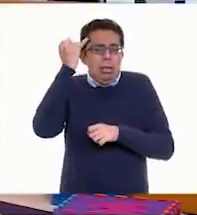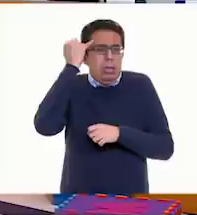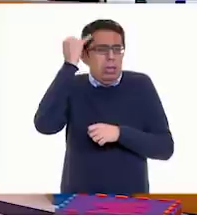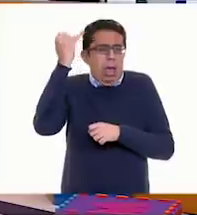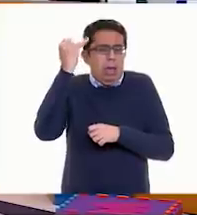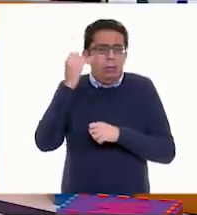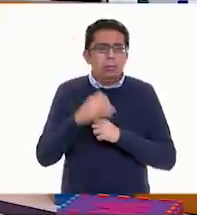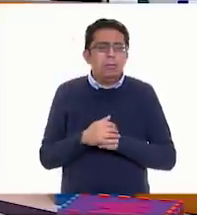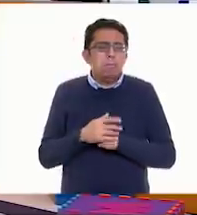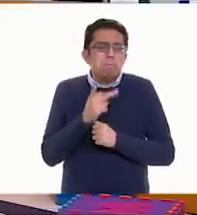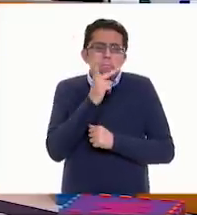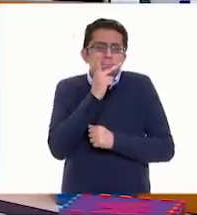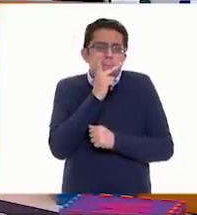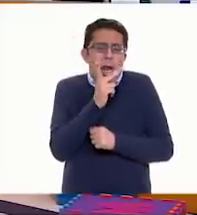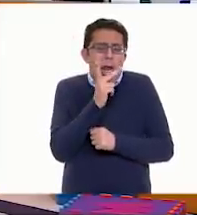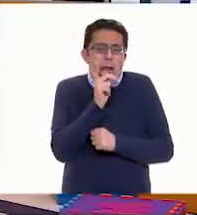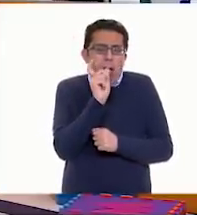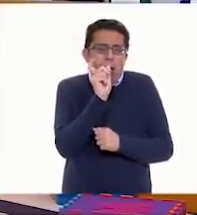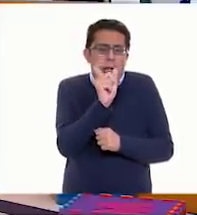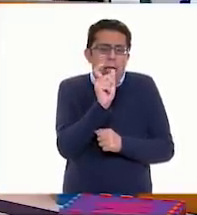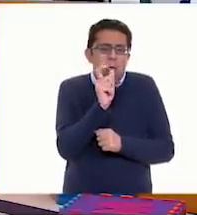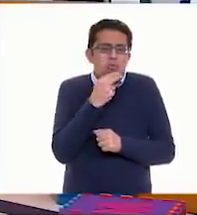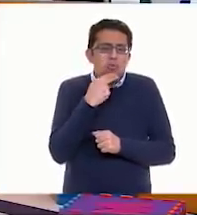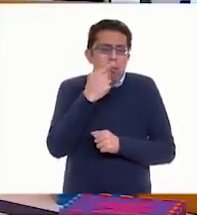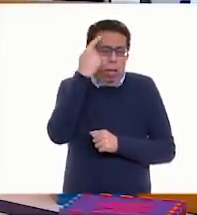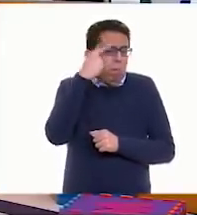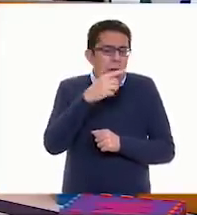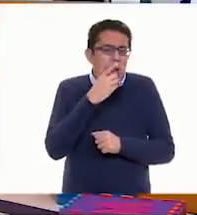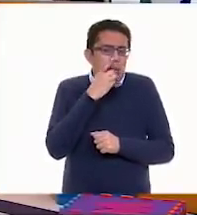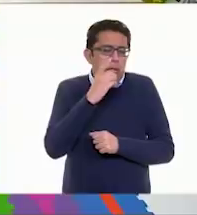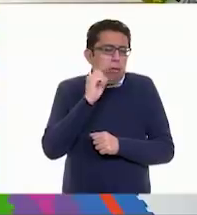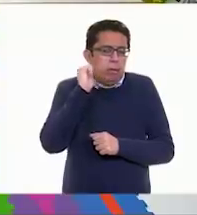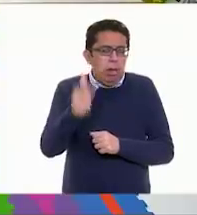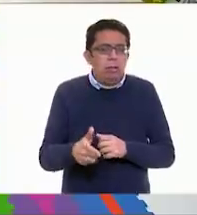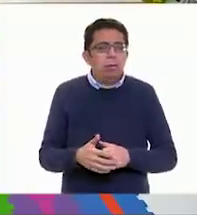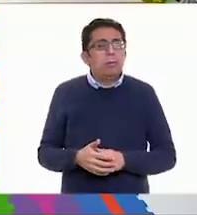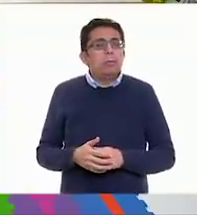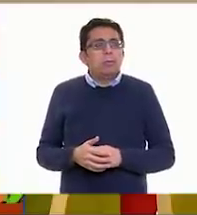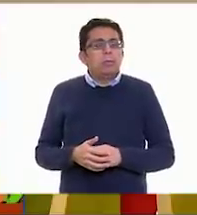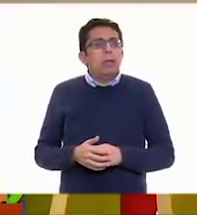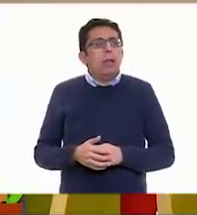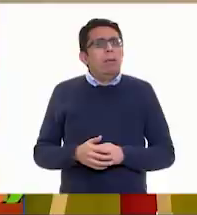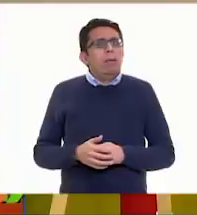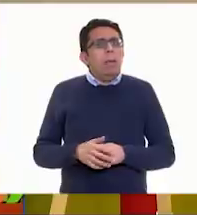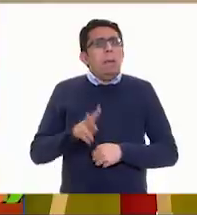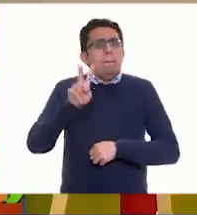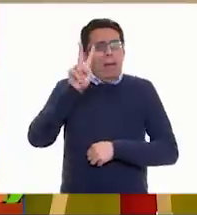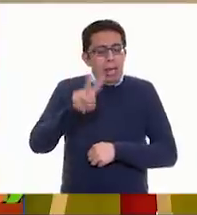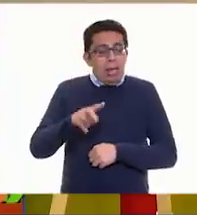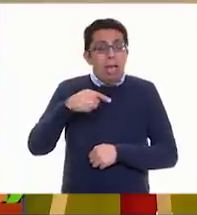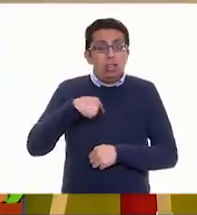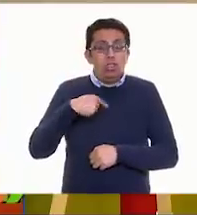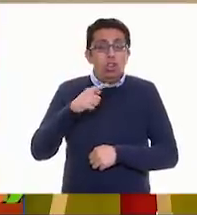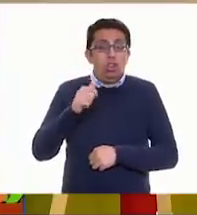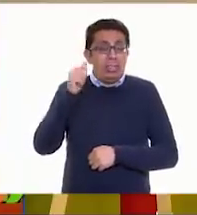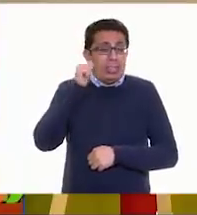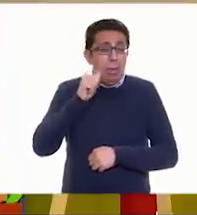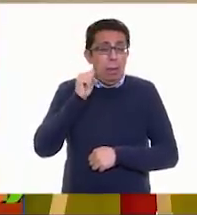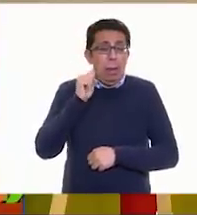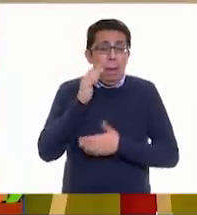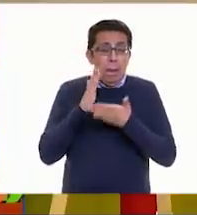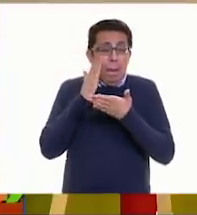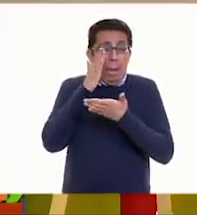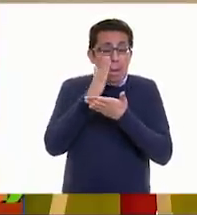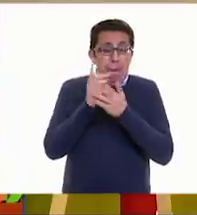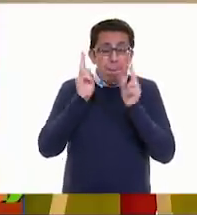palabras que emplean para decir algo. Sí, la verdad es que yo siempre que voy a visitarlo me confundo muchísimo